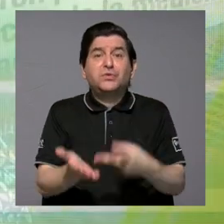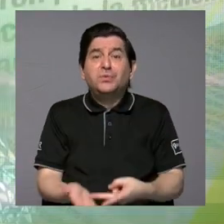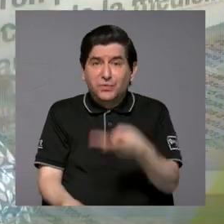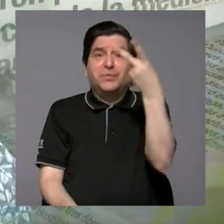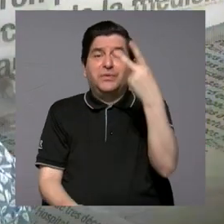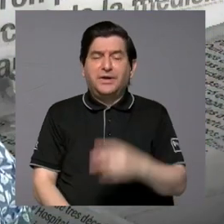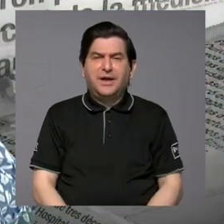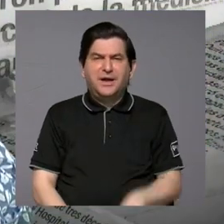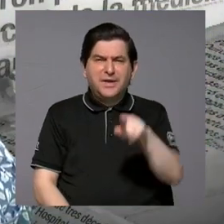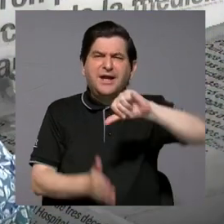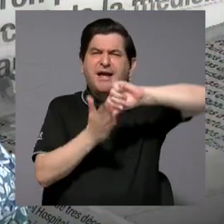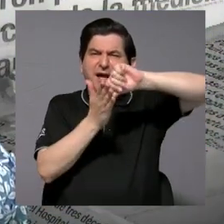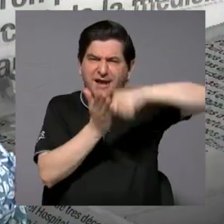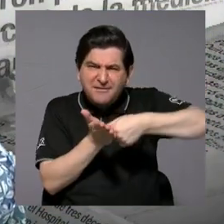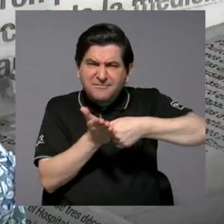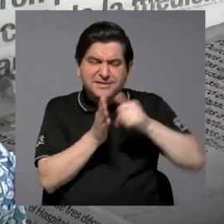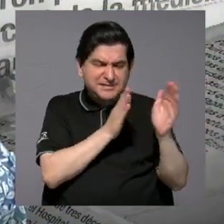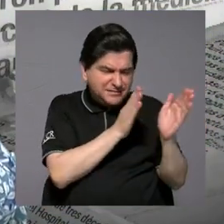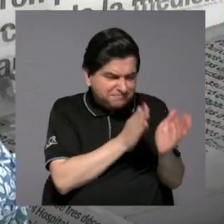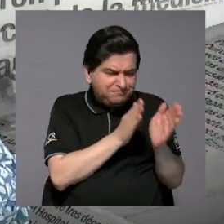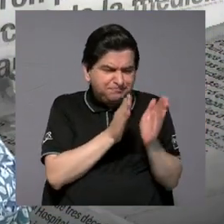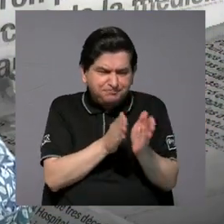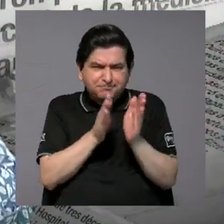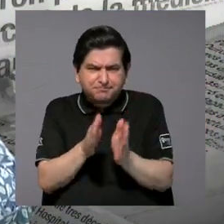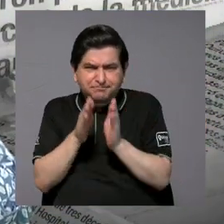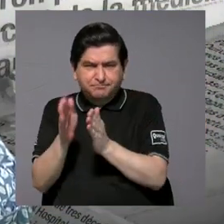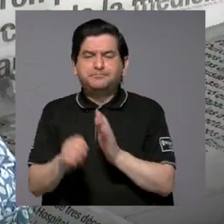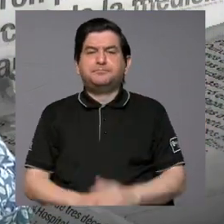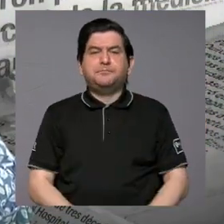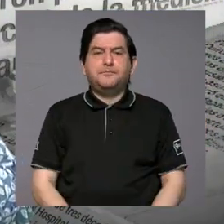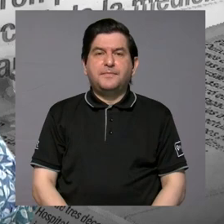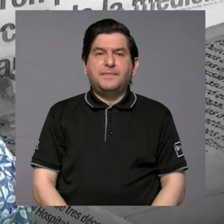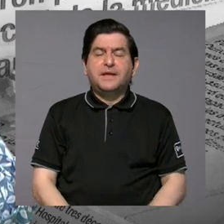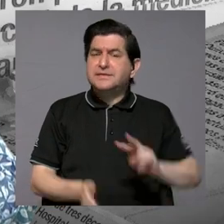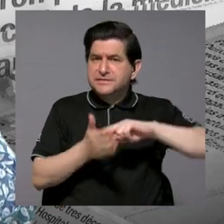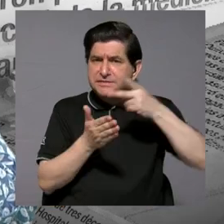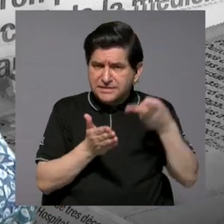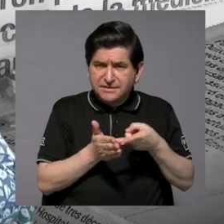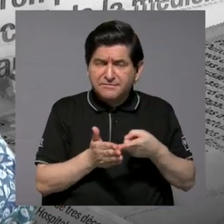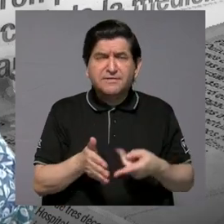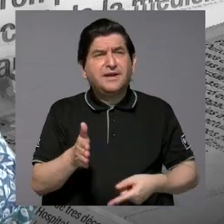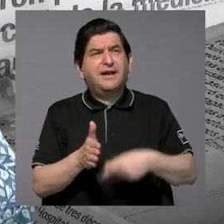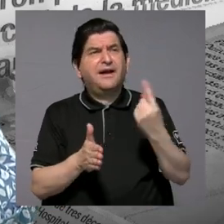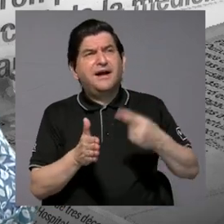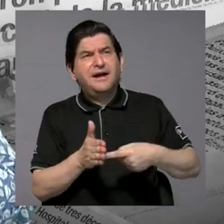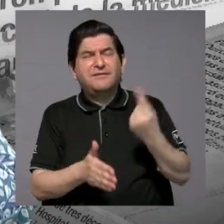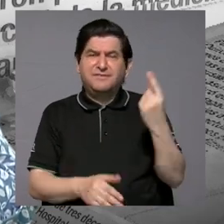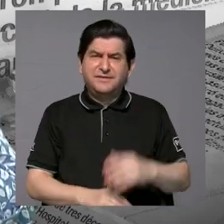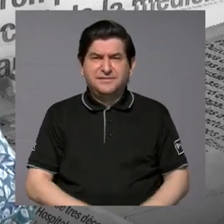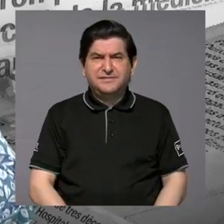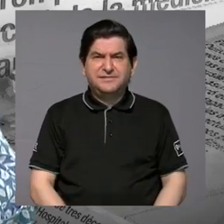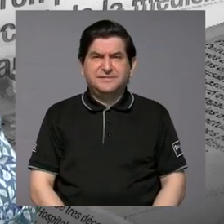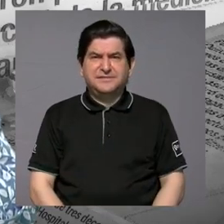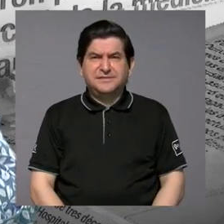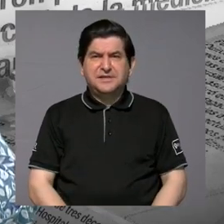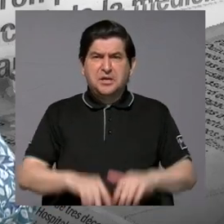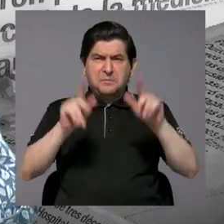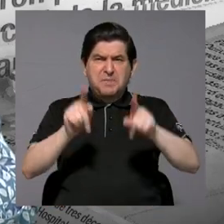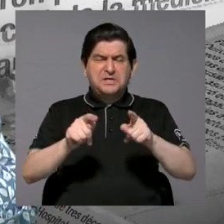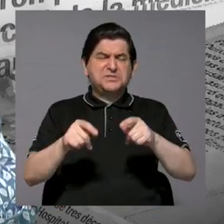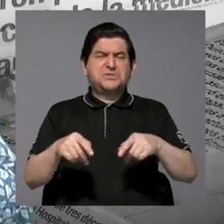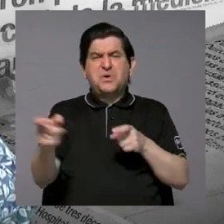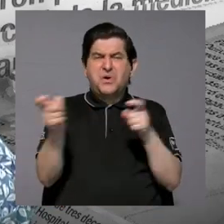Ustedes hacían énfasis en la planificación. Es la planificación, pues a veces dicen, es que la gente de